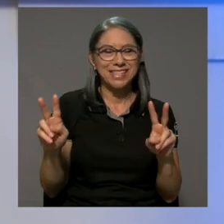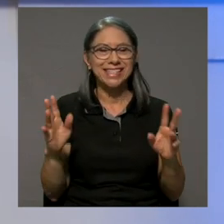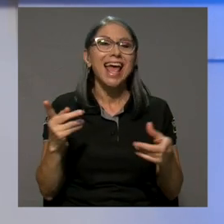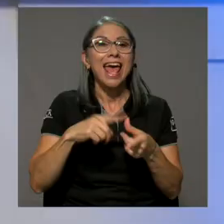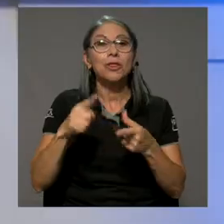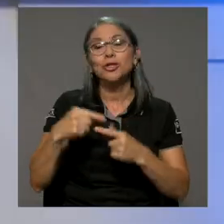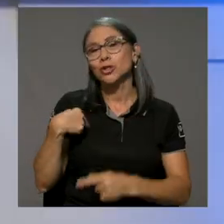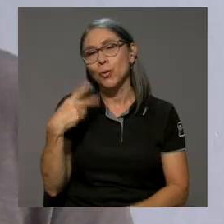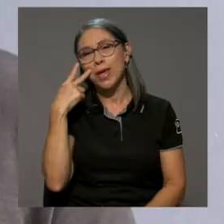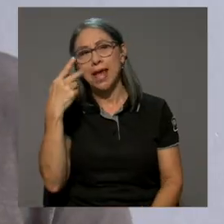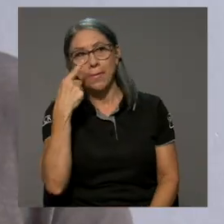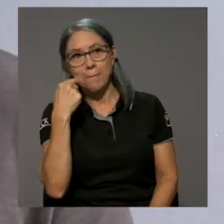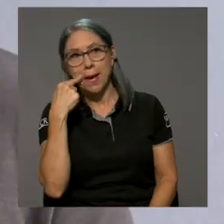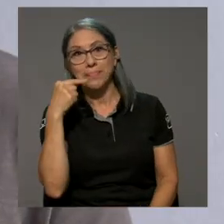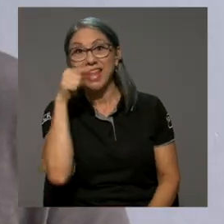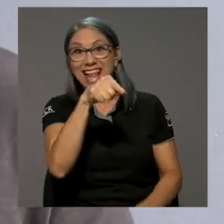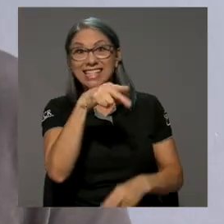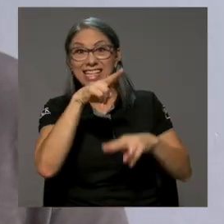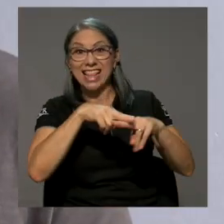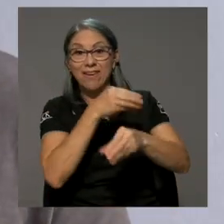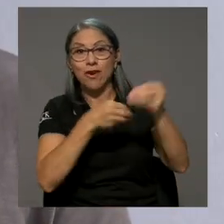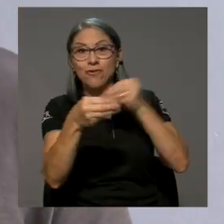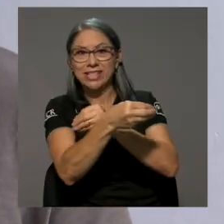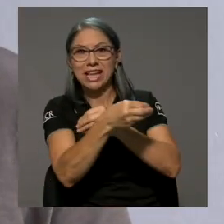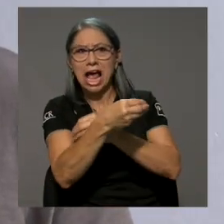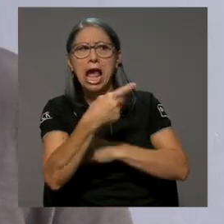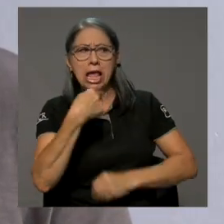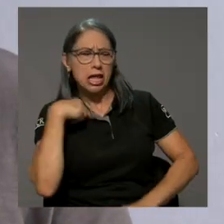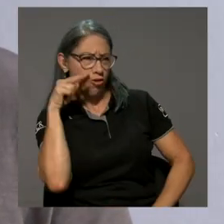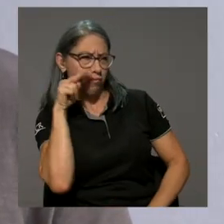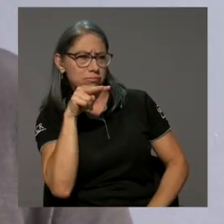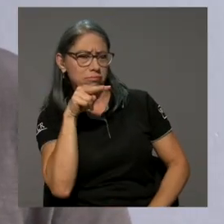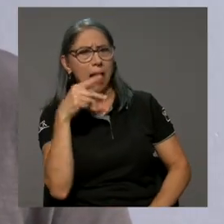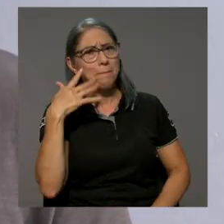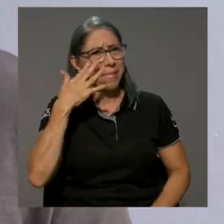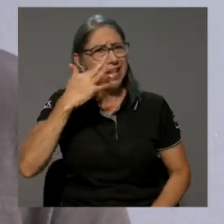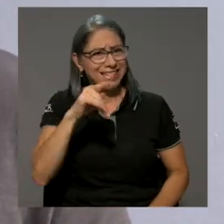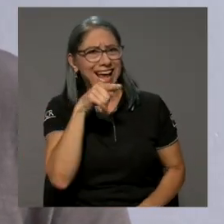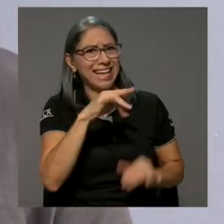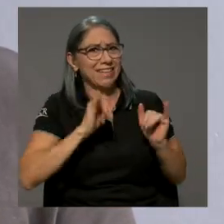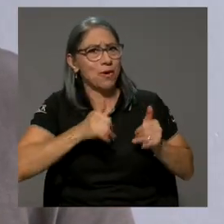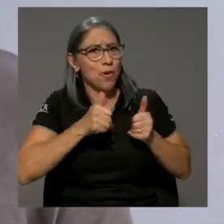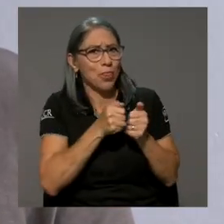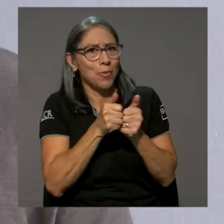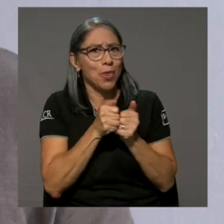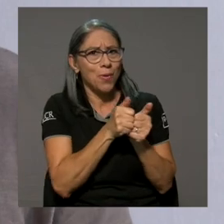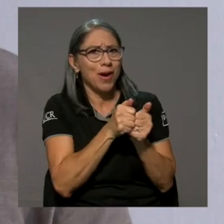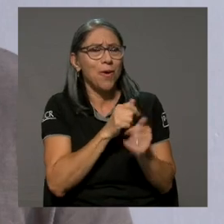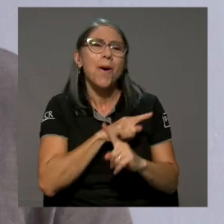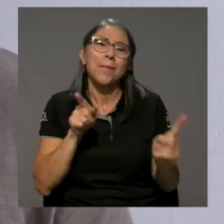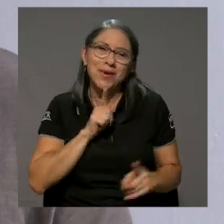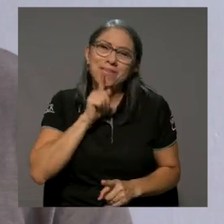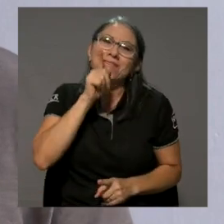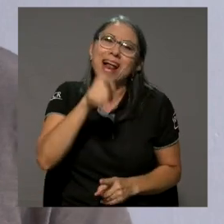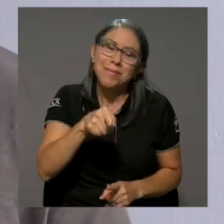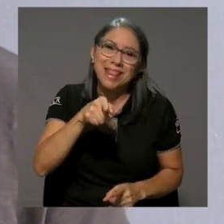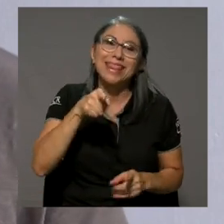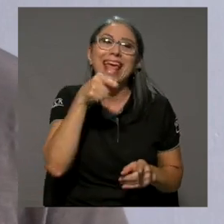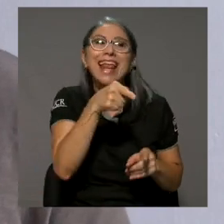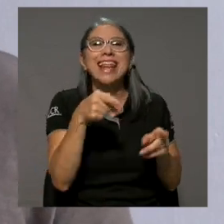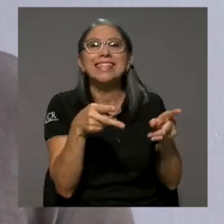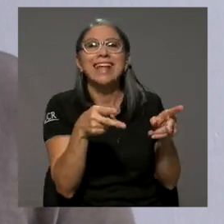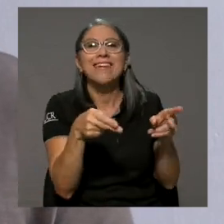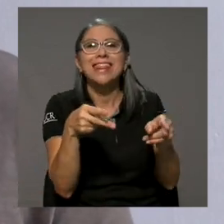Pero yo veía a mi papá que se sentaba en su oficina y jugaba lo que a me parecía, que jugaba un videojuego, pero que era premier,